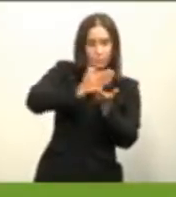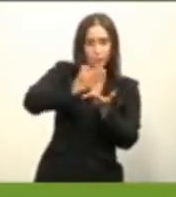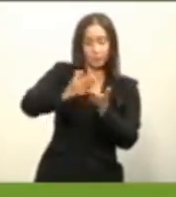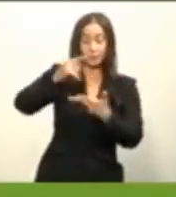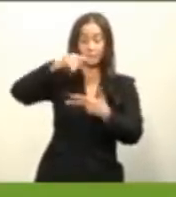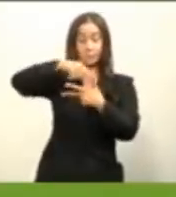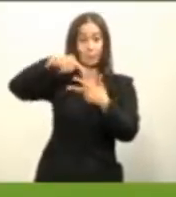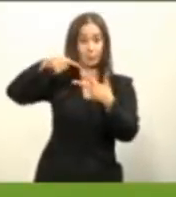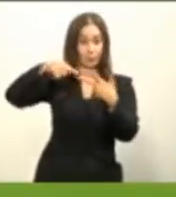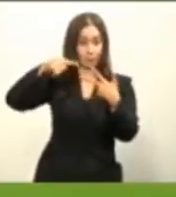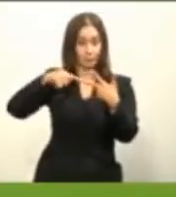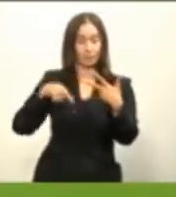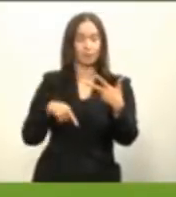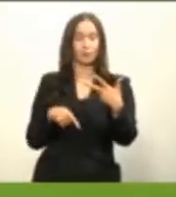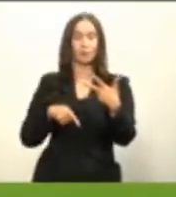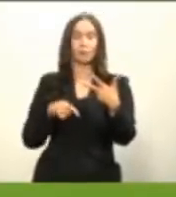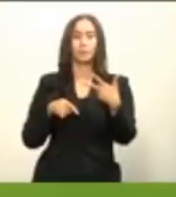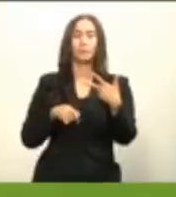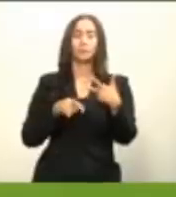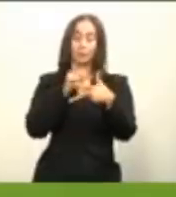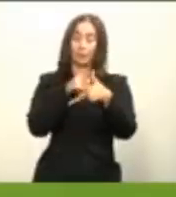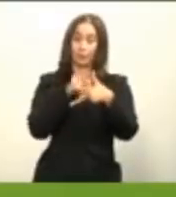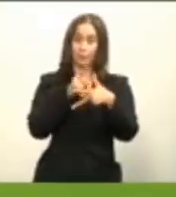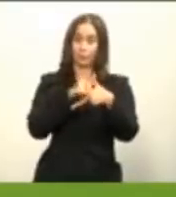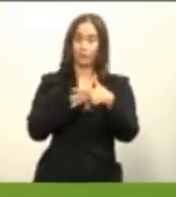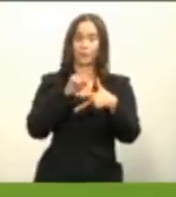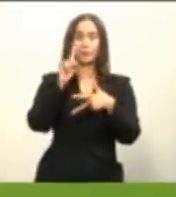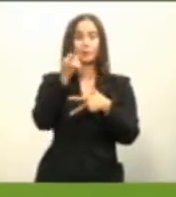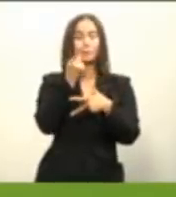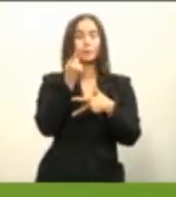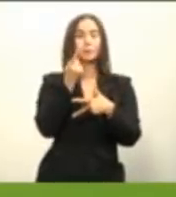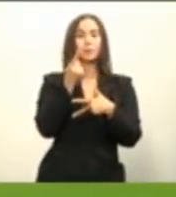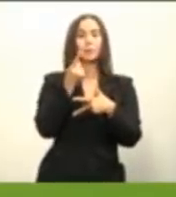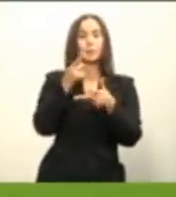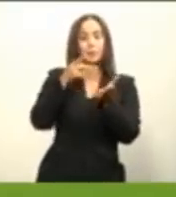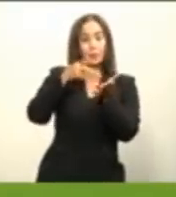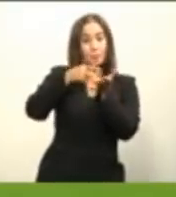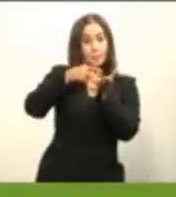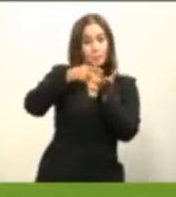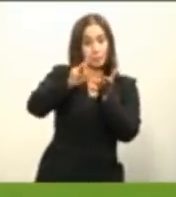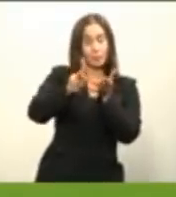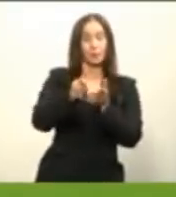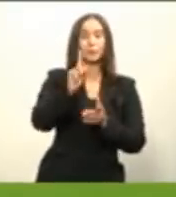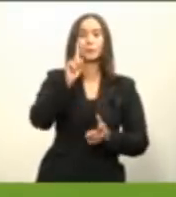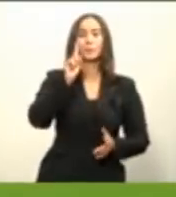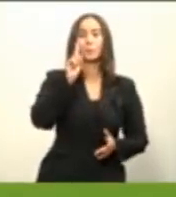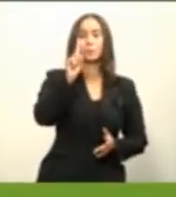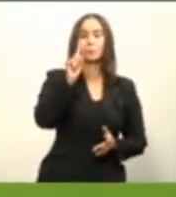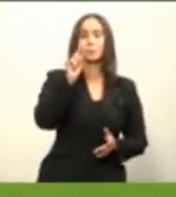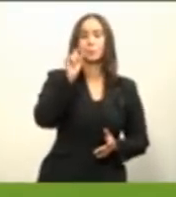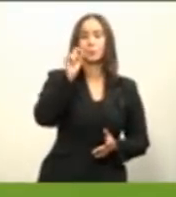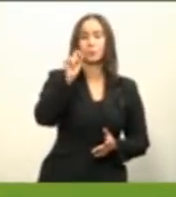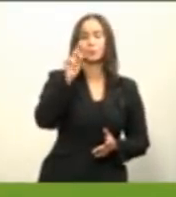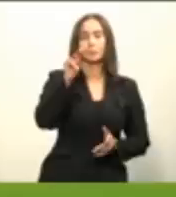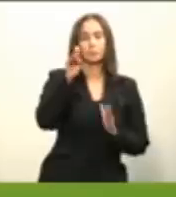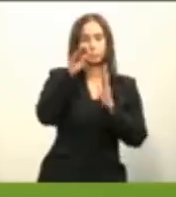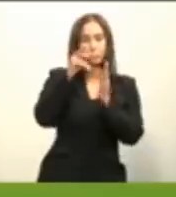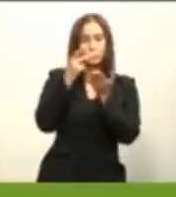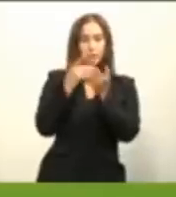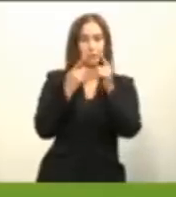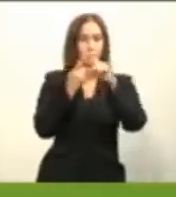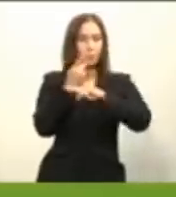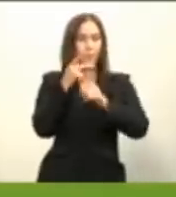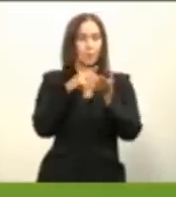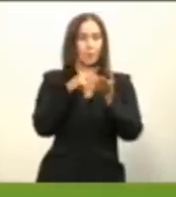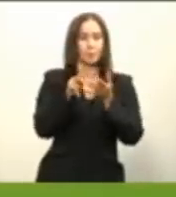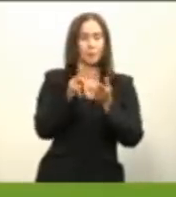tres sectores de interés social uno es el primer segmento que son sueldos hasta 1.5 tomando en cuenta el sueldo mínimo cotizable